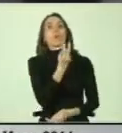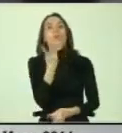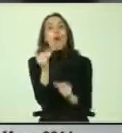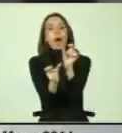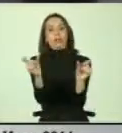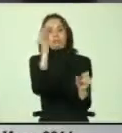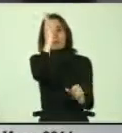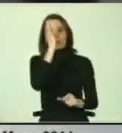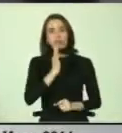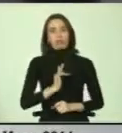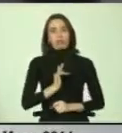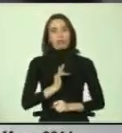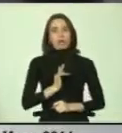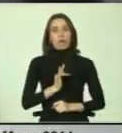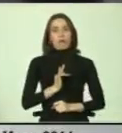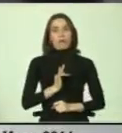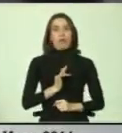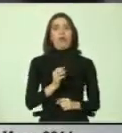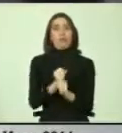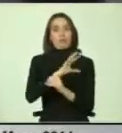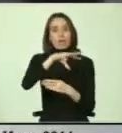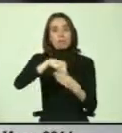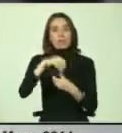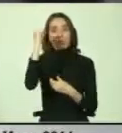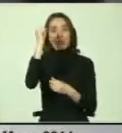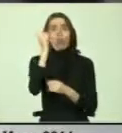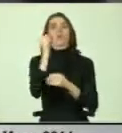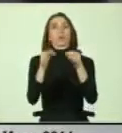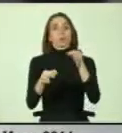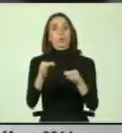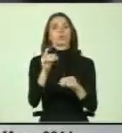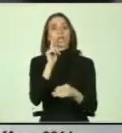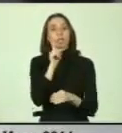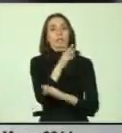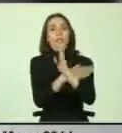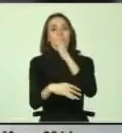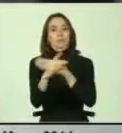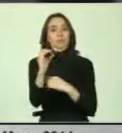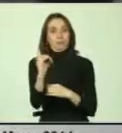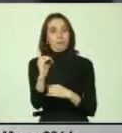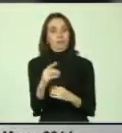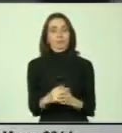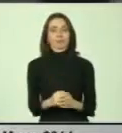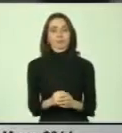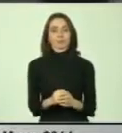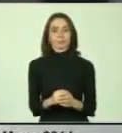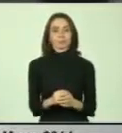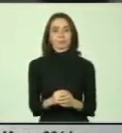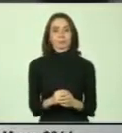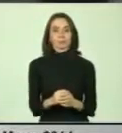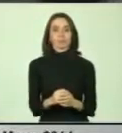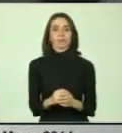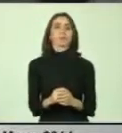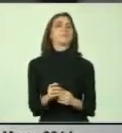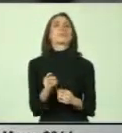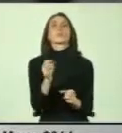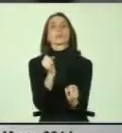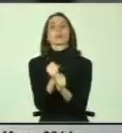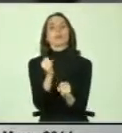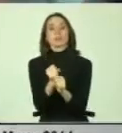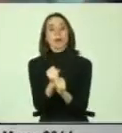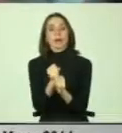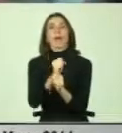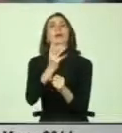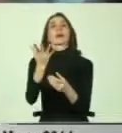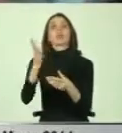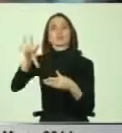funcionarios que son funcionarios del Poder Judicial con discapacidad. Se está trabajando también en la incorporación de